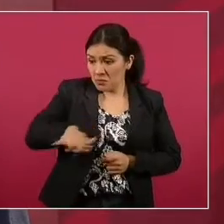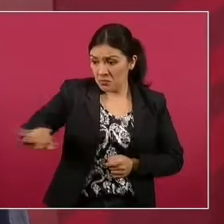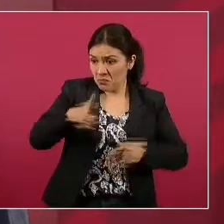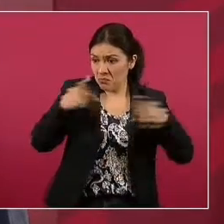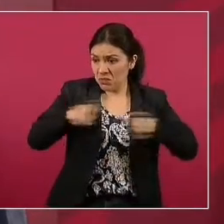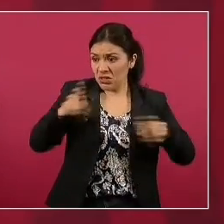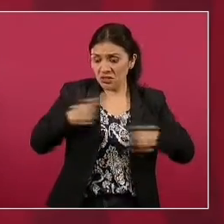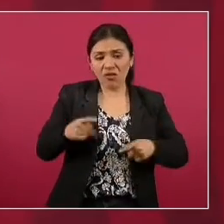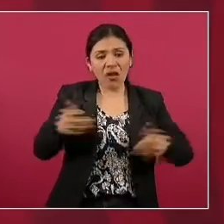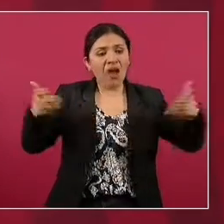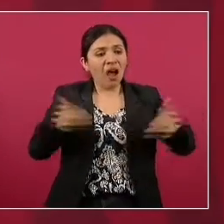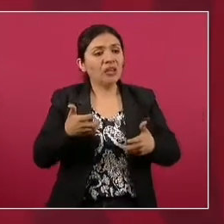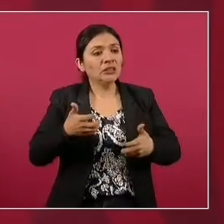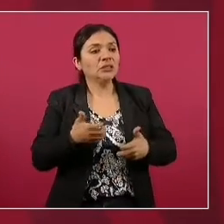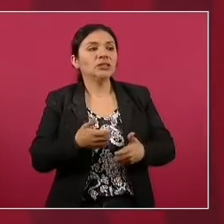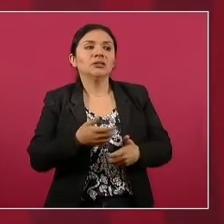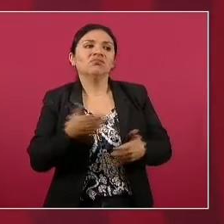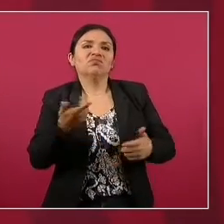la gente.